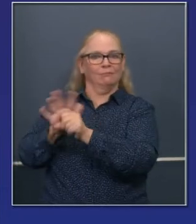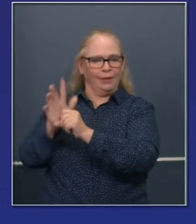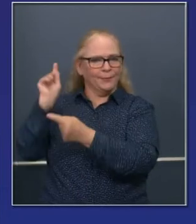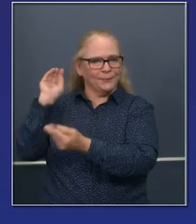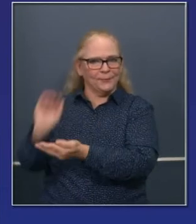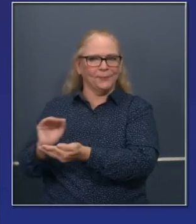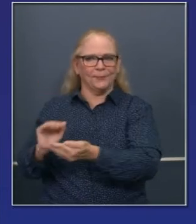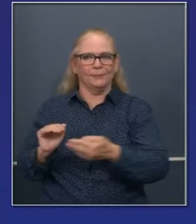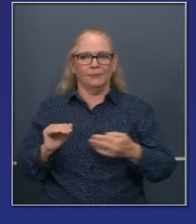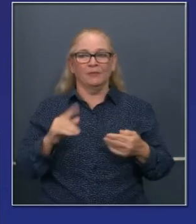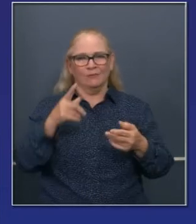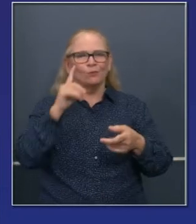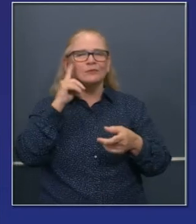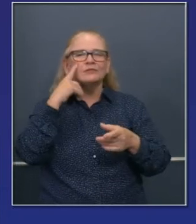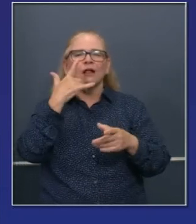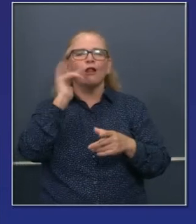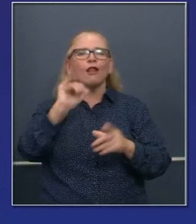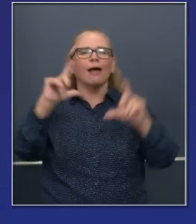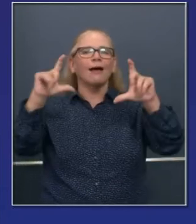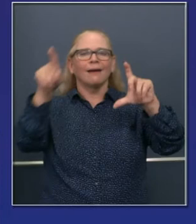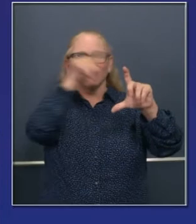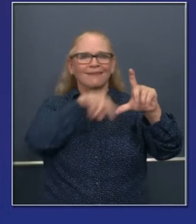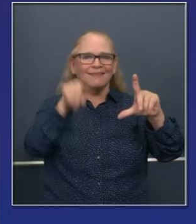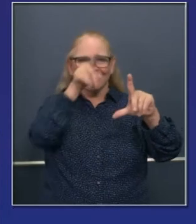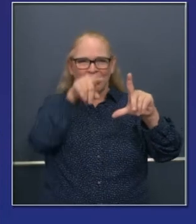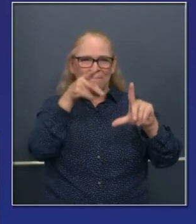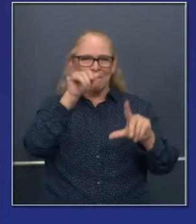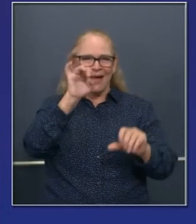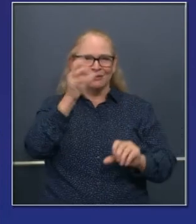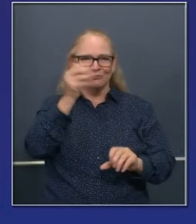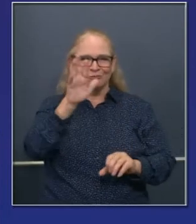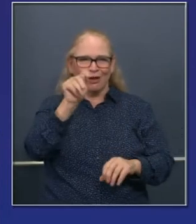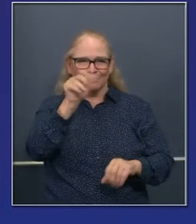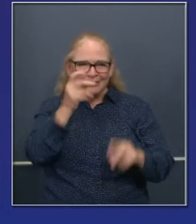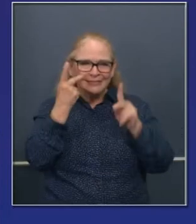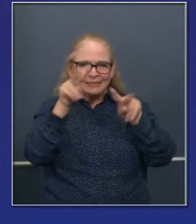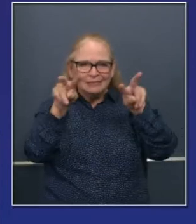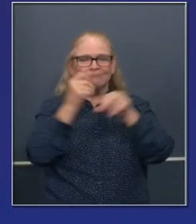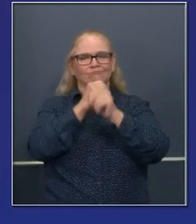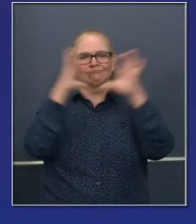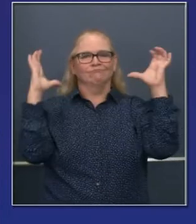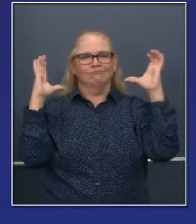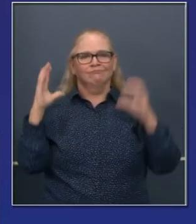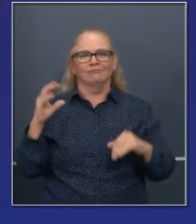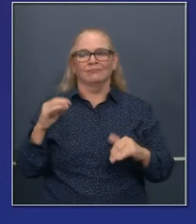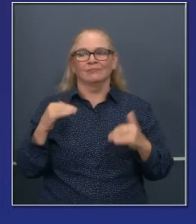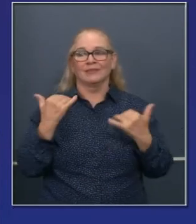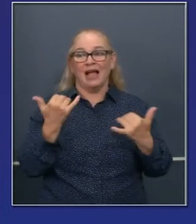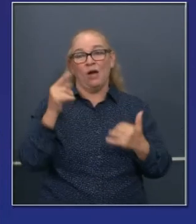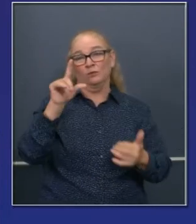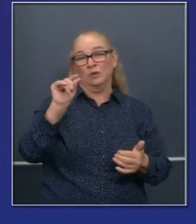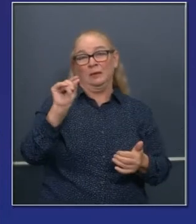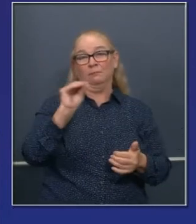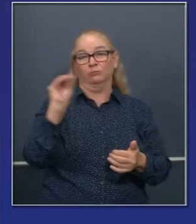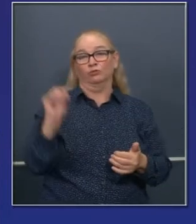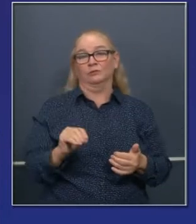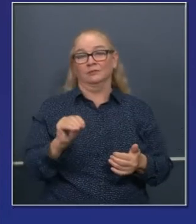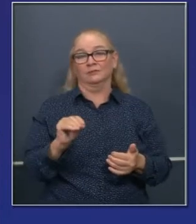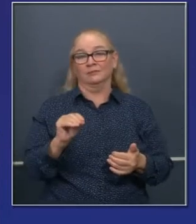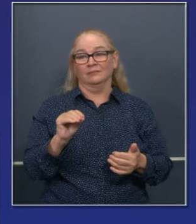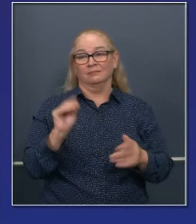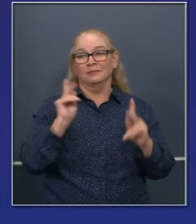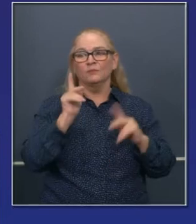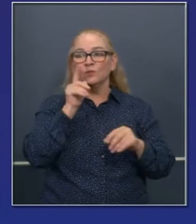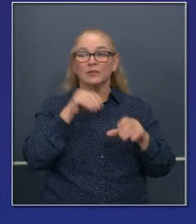aquí en el gráfico de torta, vemos la capacidad de cuidado intensivo que era 23%, ahora 22% y ahora ha bajado a 20%